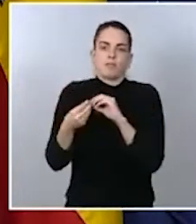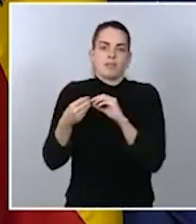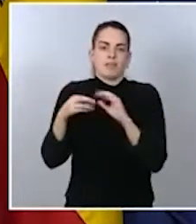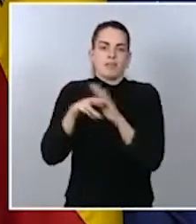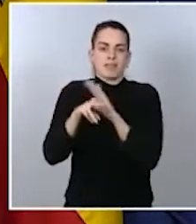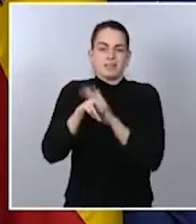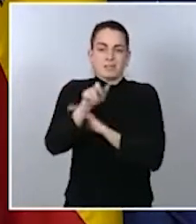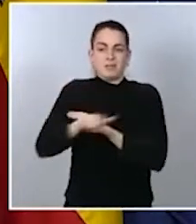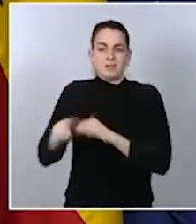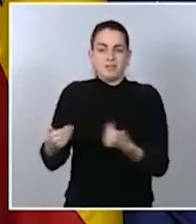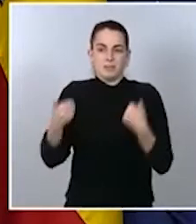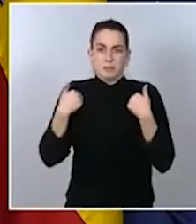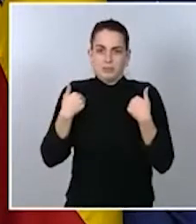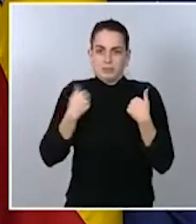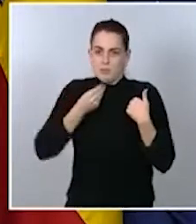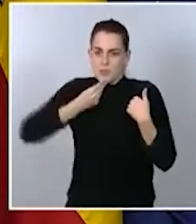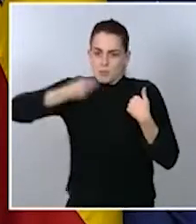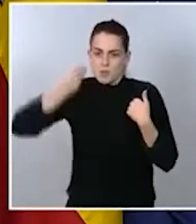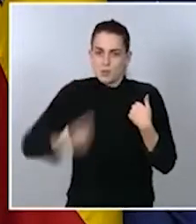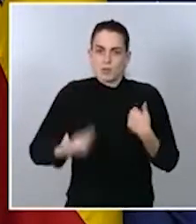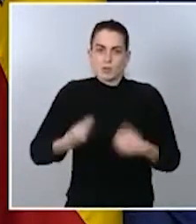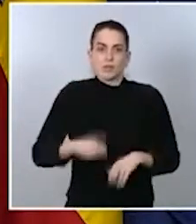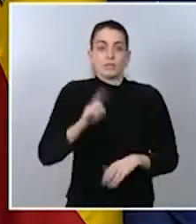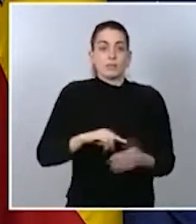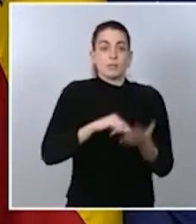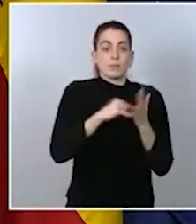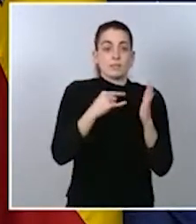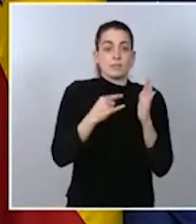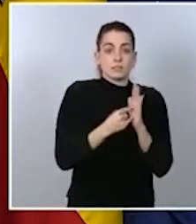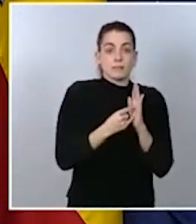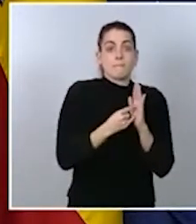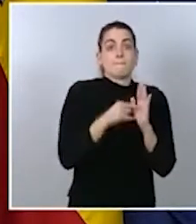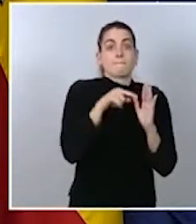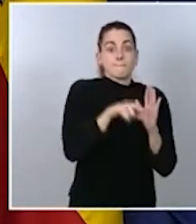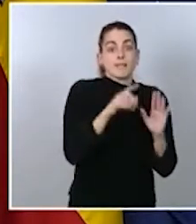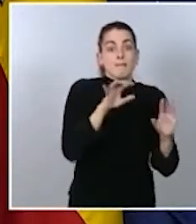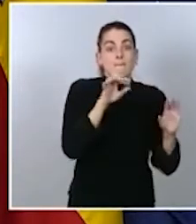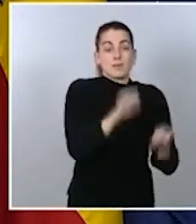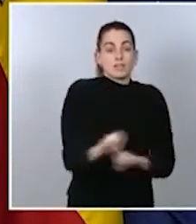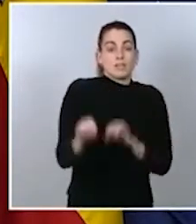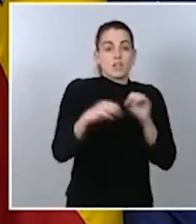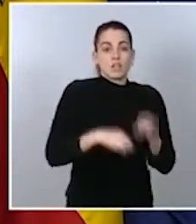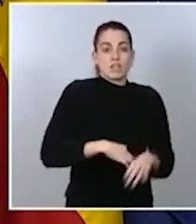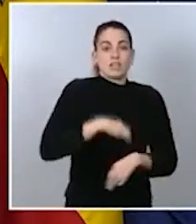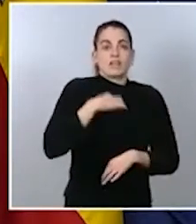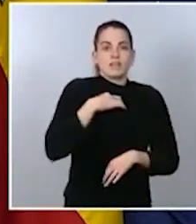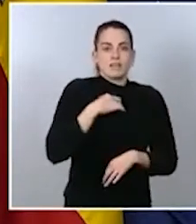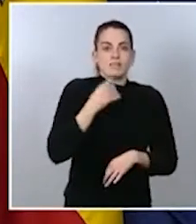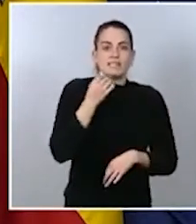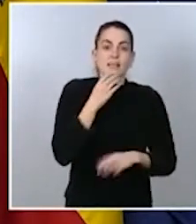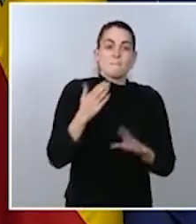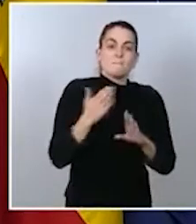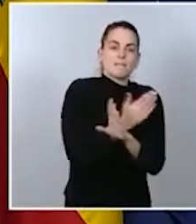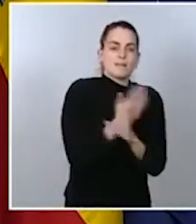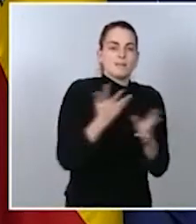sistema de protección civil elevamos de la situación de alerta ordinaria a la de preemergencia operativa 1, con el fin de tener,